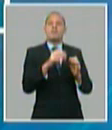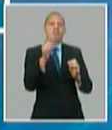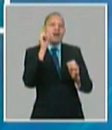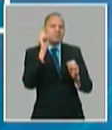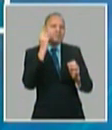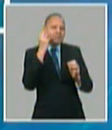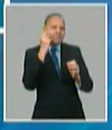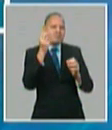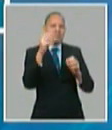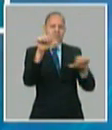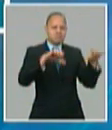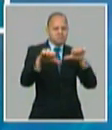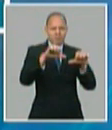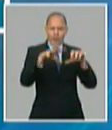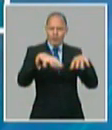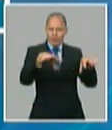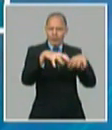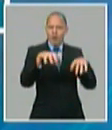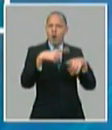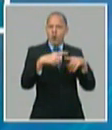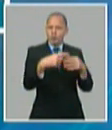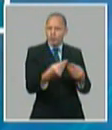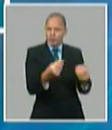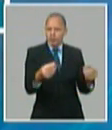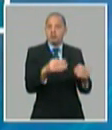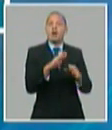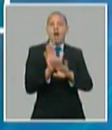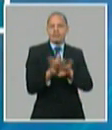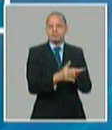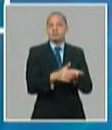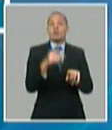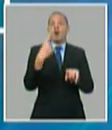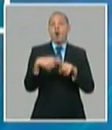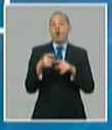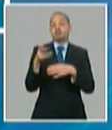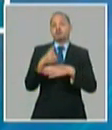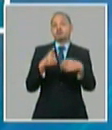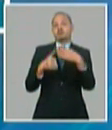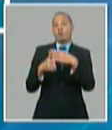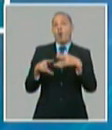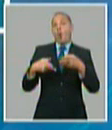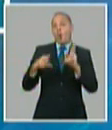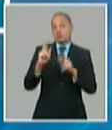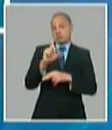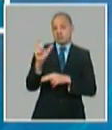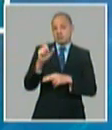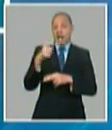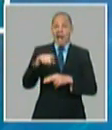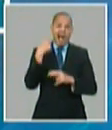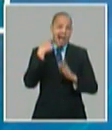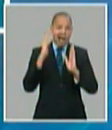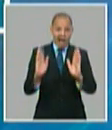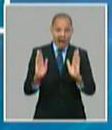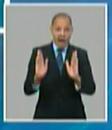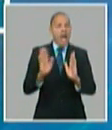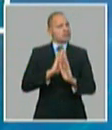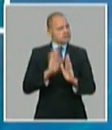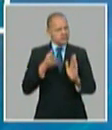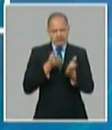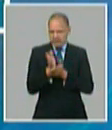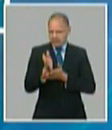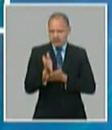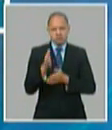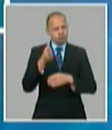se terminan en el 2020 2021 nuevas habitaciones que representa el